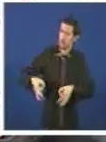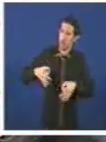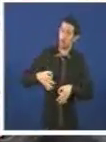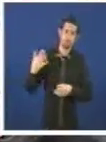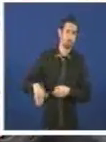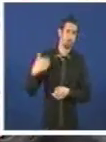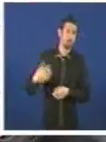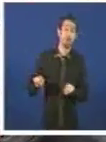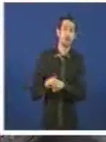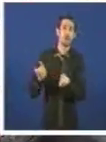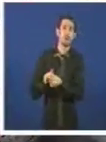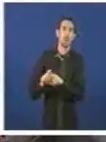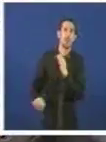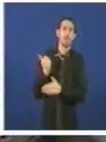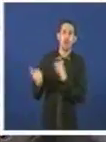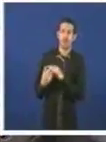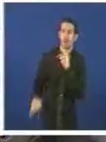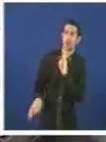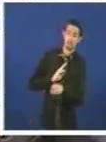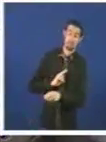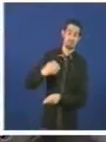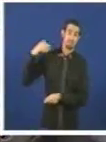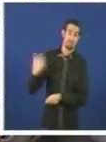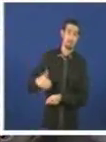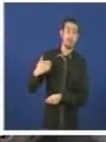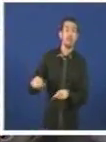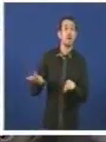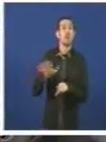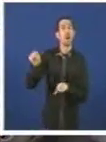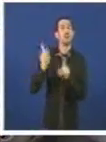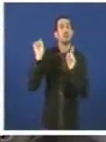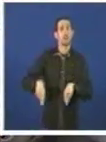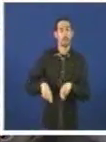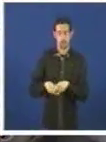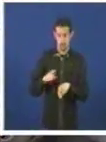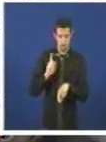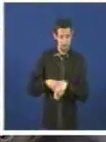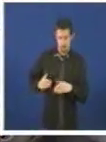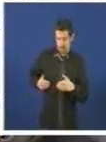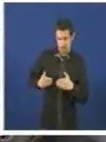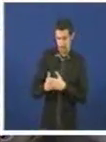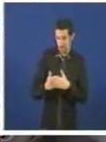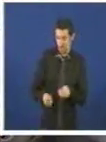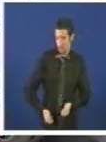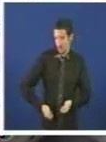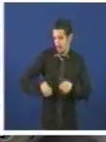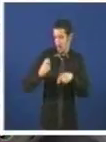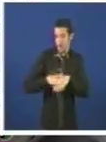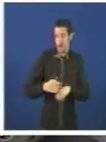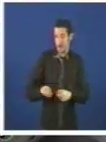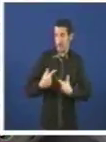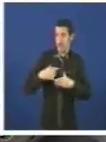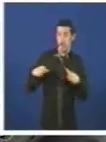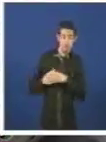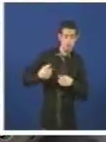actuacións e se caben damáis as súas respostas. Pero a verdade é que tamén nos queda xa moi pouco por asombrar a este grupo e o conxunto